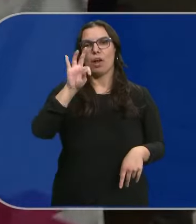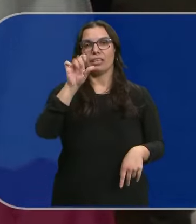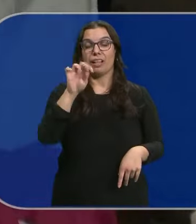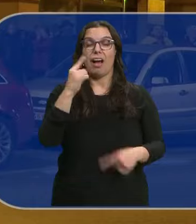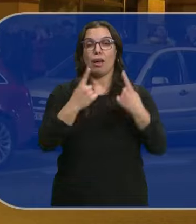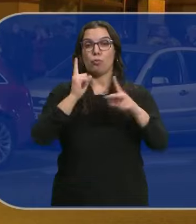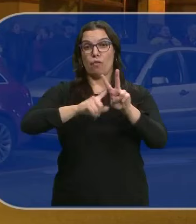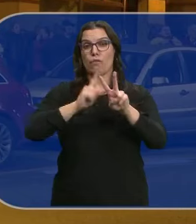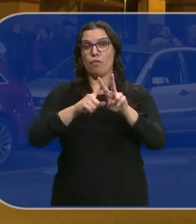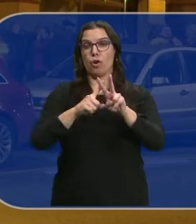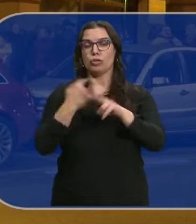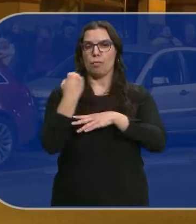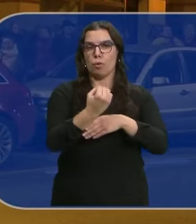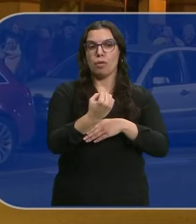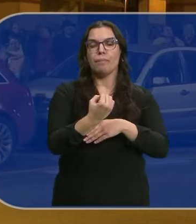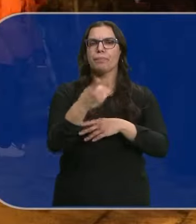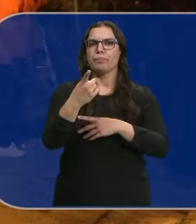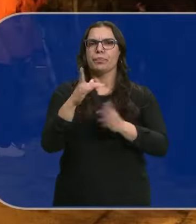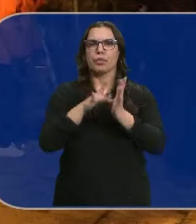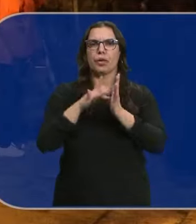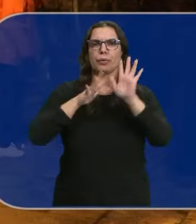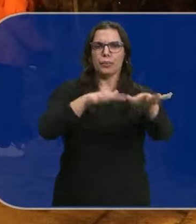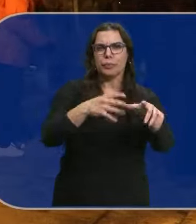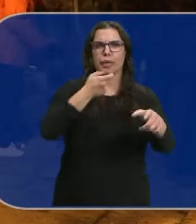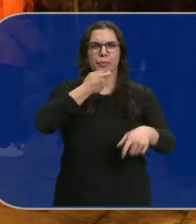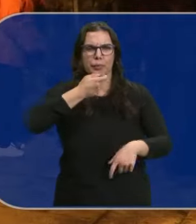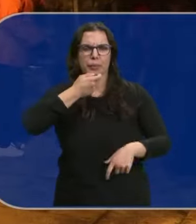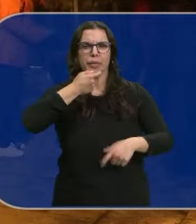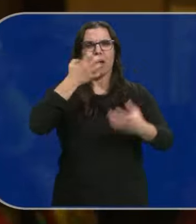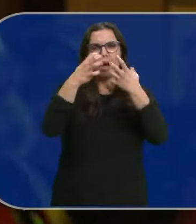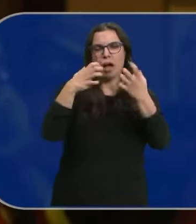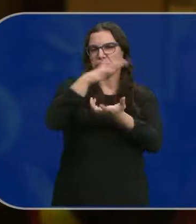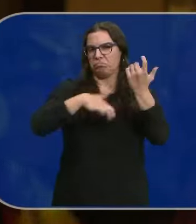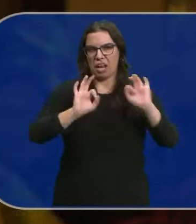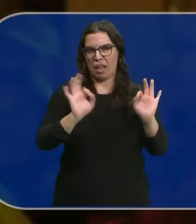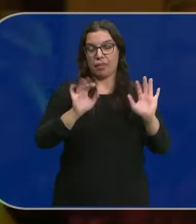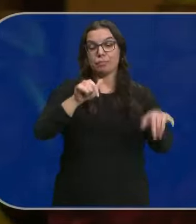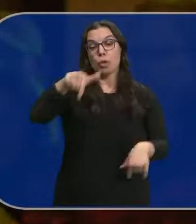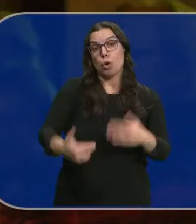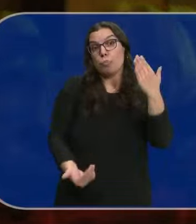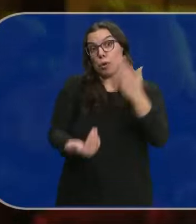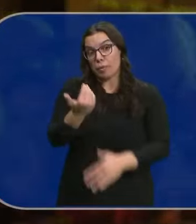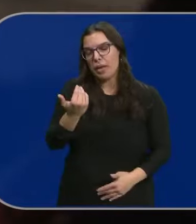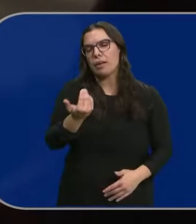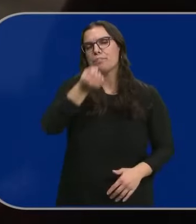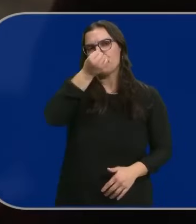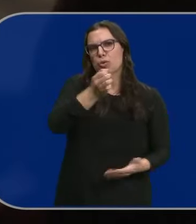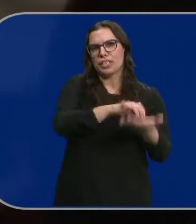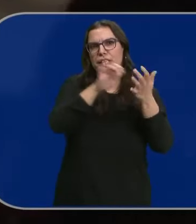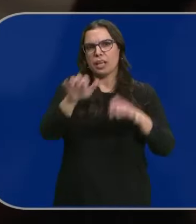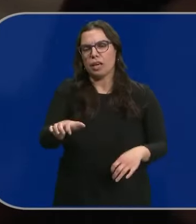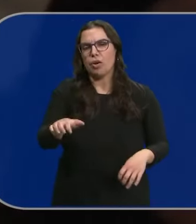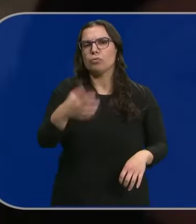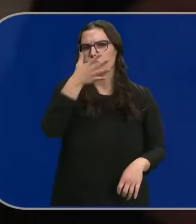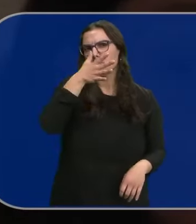dirigentes de Vox Fueron concentraciones con cánticos y pitidos que se zanjaron sin altercados Esta mañana, sin embargo, el PSOE de Castilla y